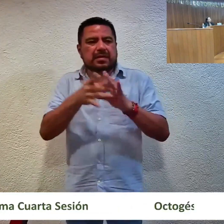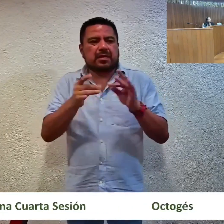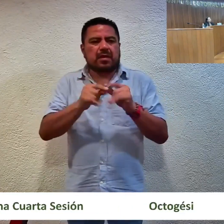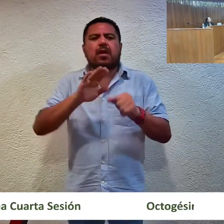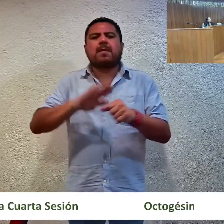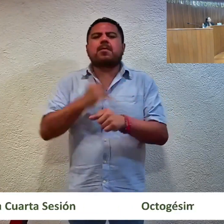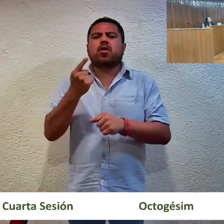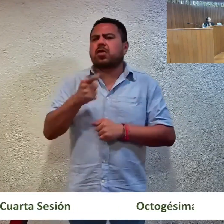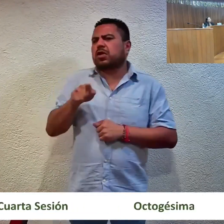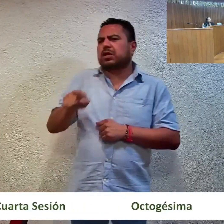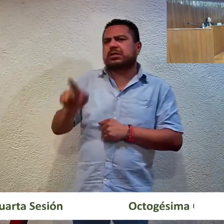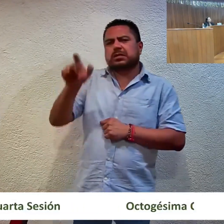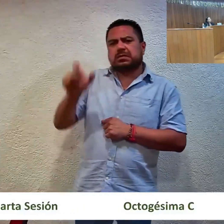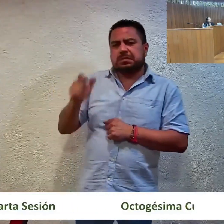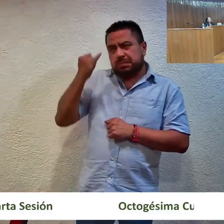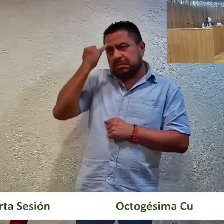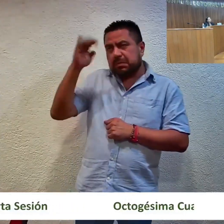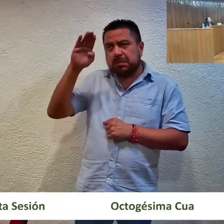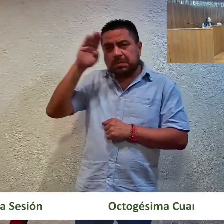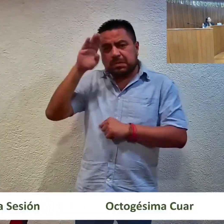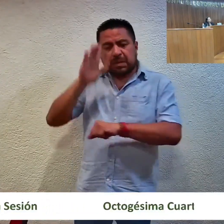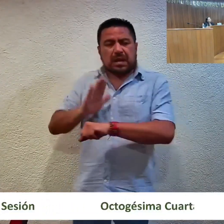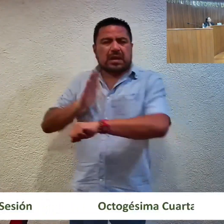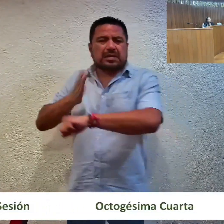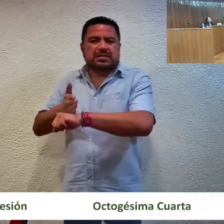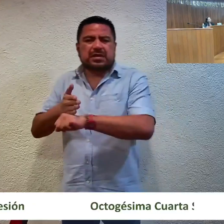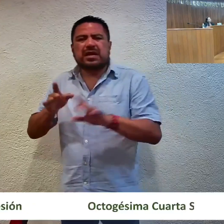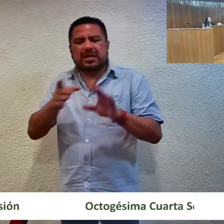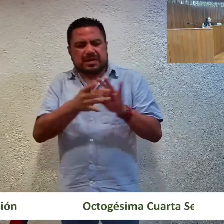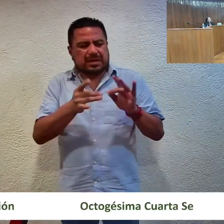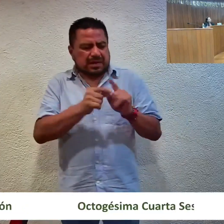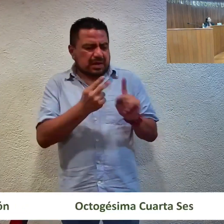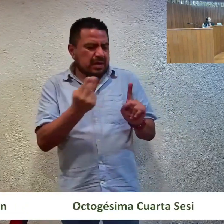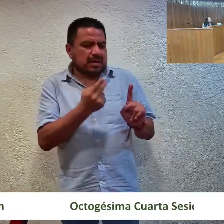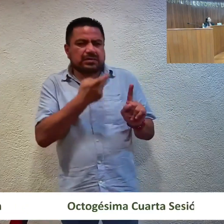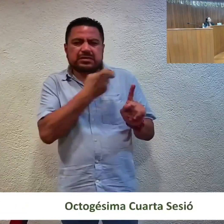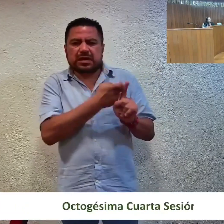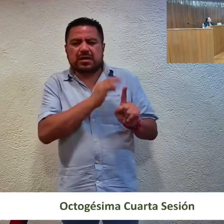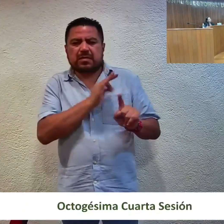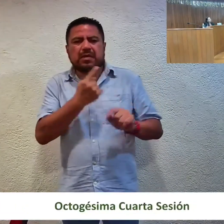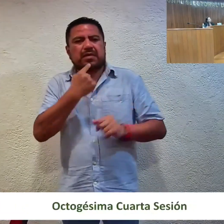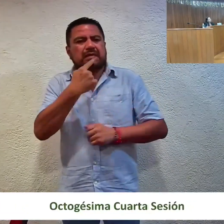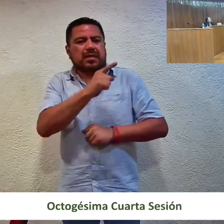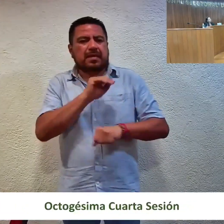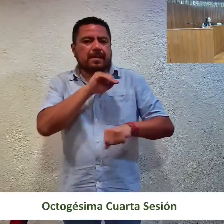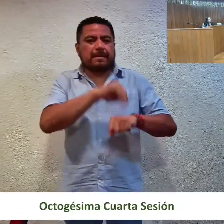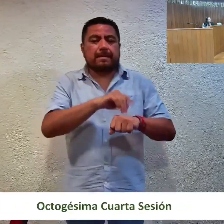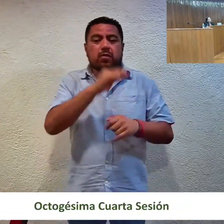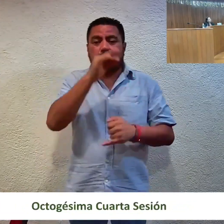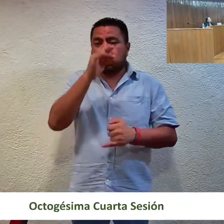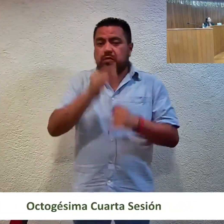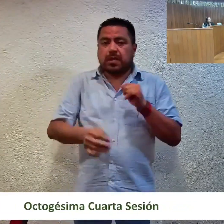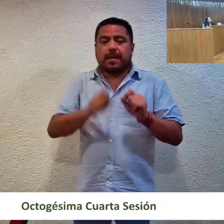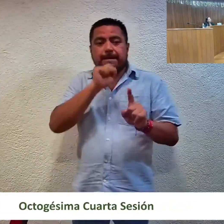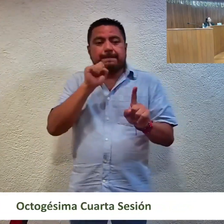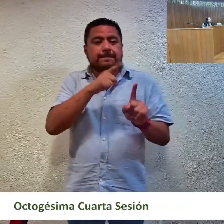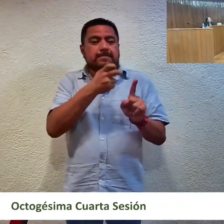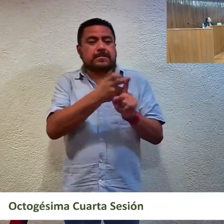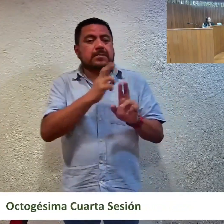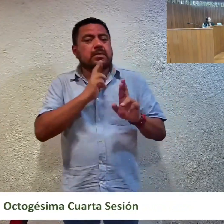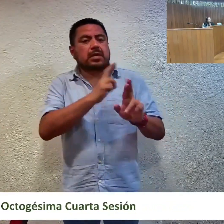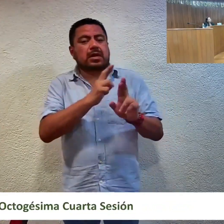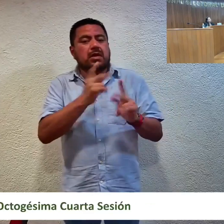consideraba idónea la medida cautelar, qué justificaba la necesidad de su imposición y, por último, si la misma resultaba